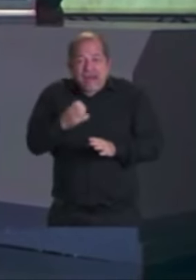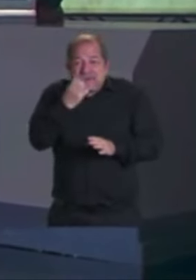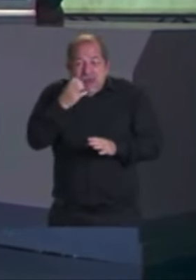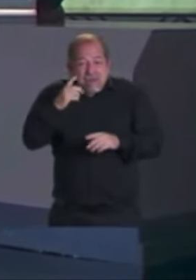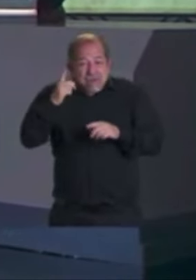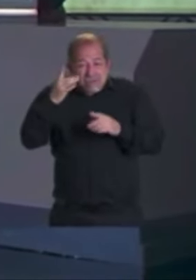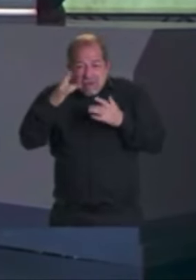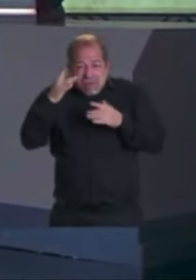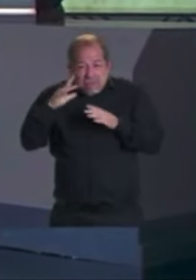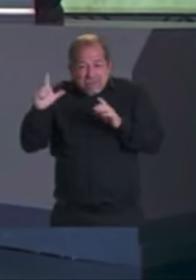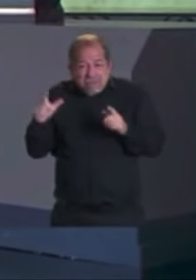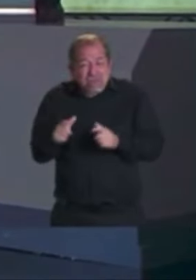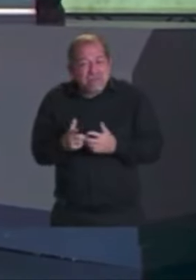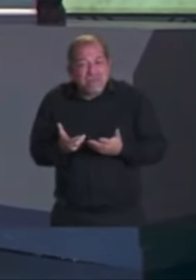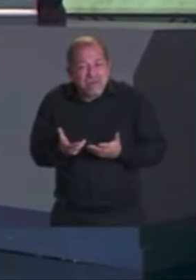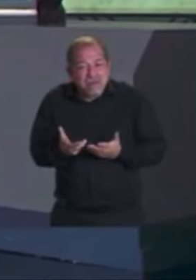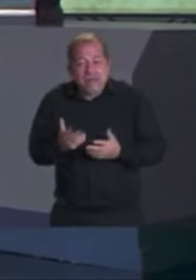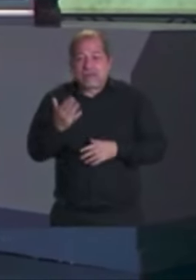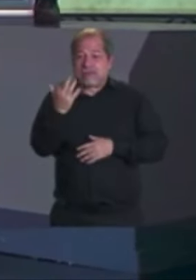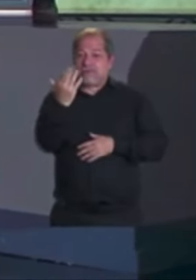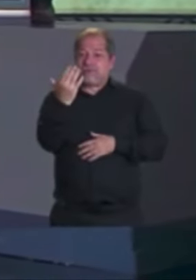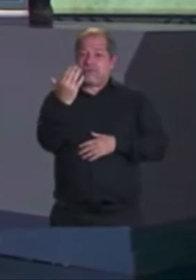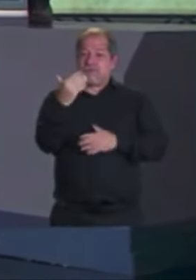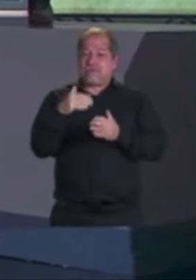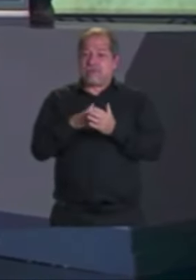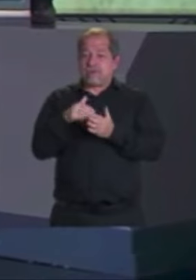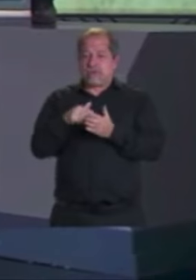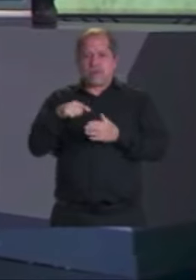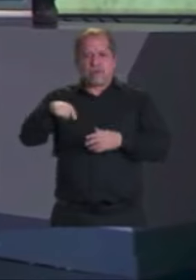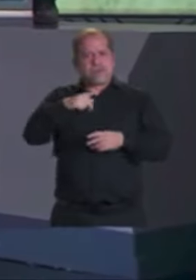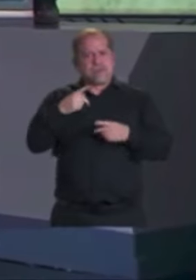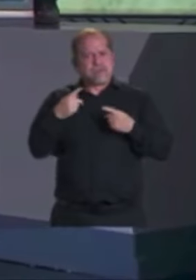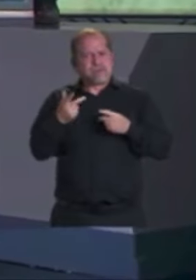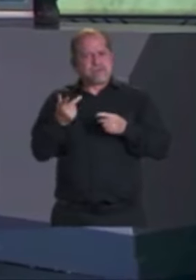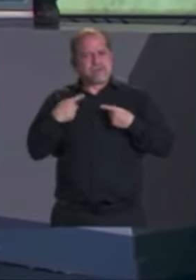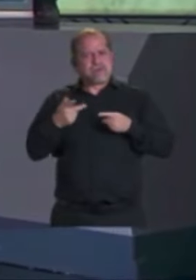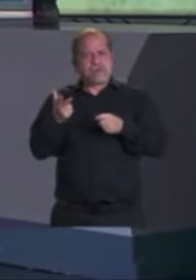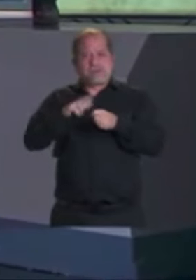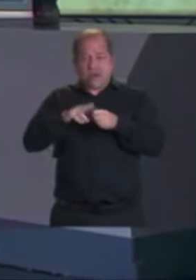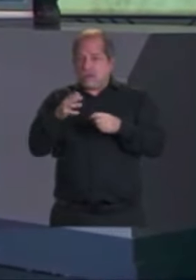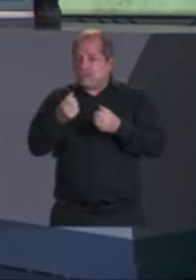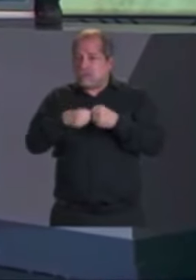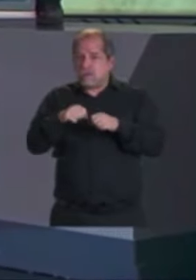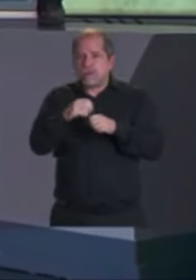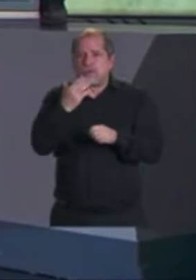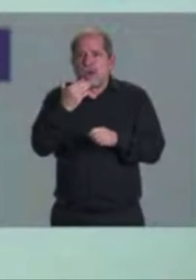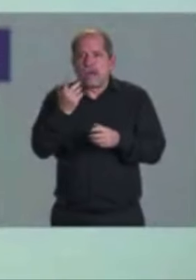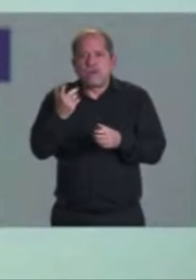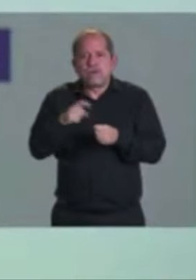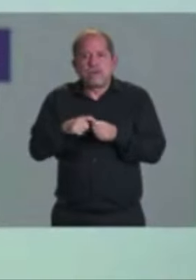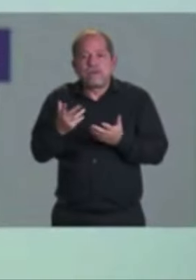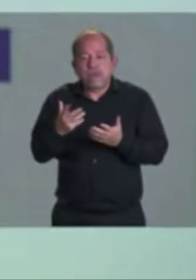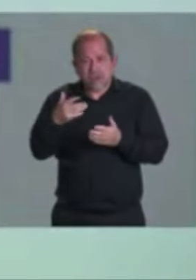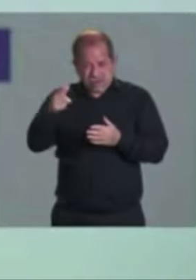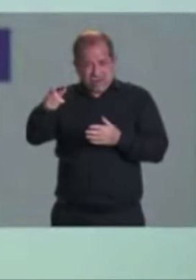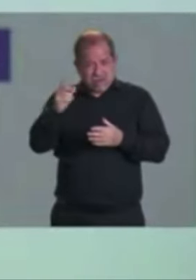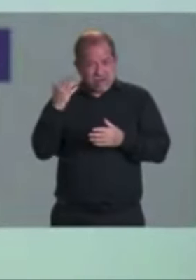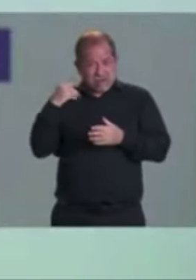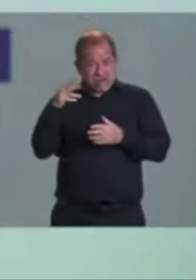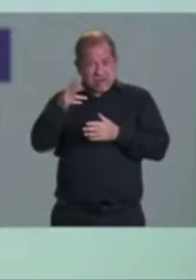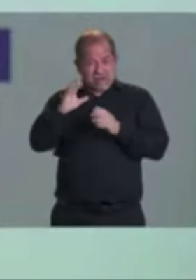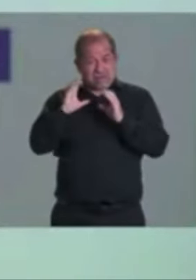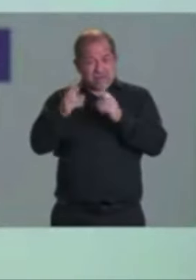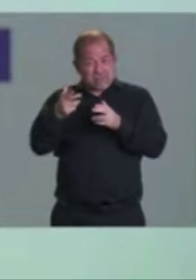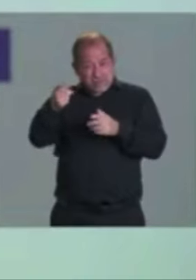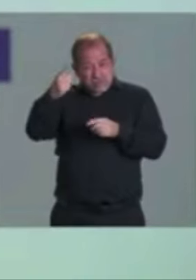sistema de salud. Ahora que fuiste a Chiapas, ¿qué pensabas? ¿Que era Dinamarca? ¿Realmente creías que el sistema